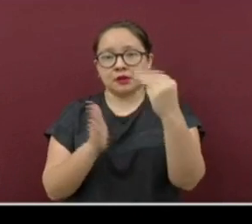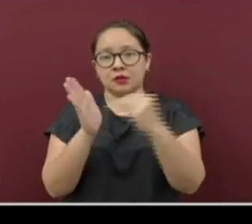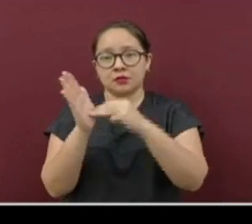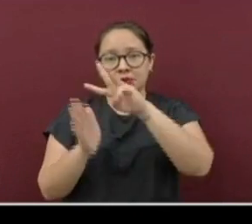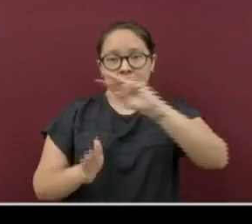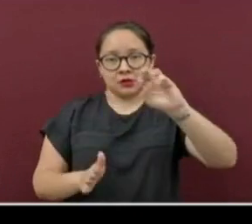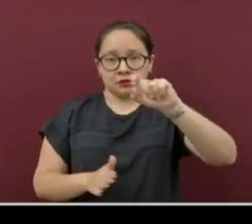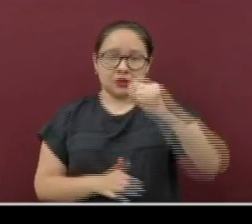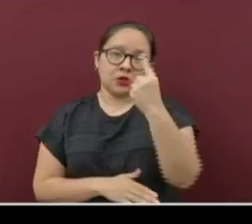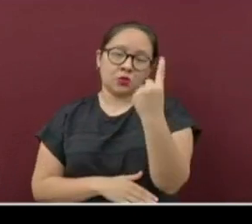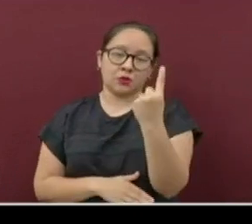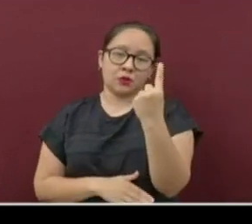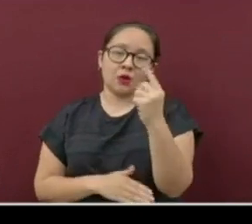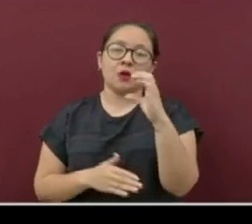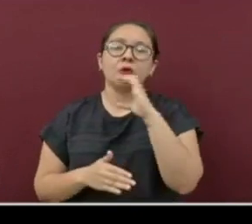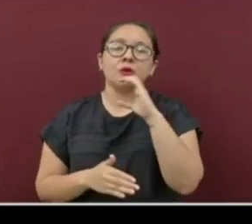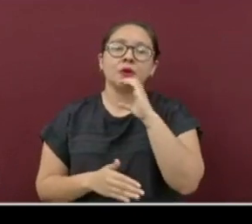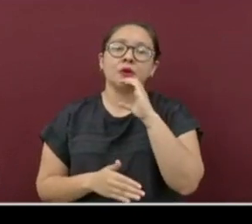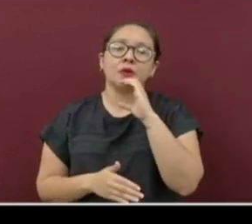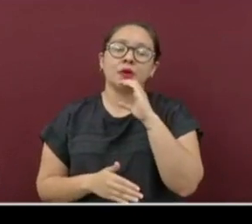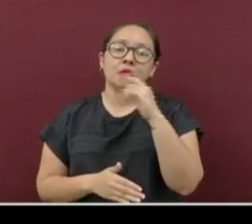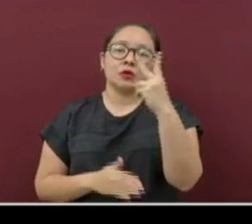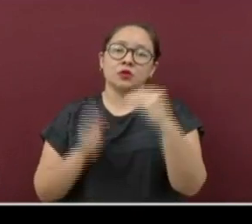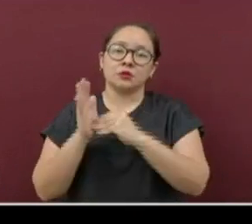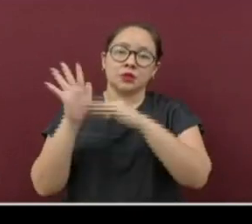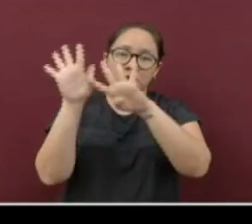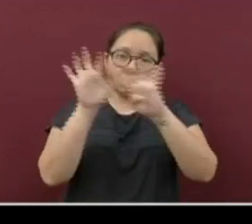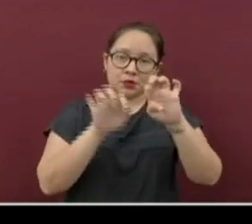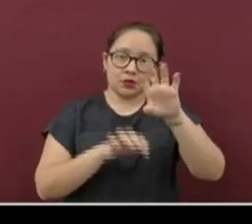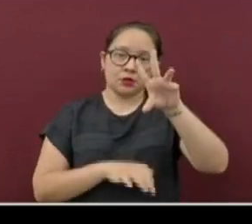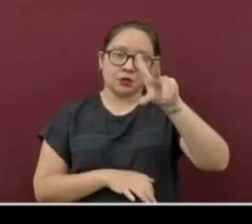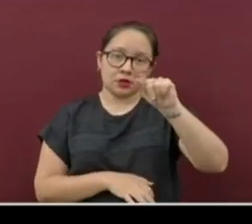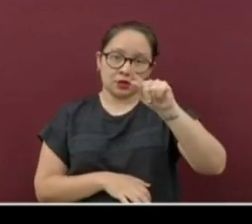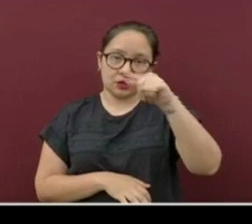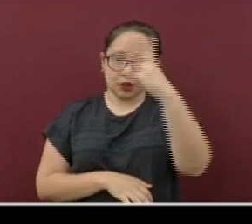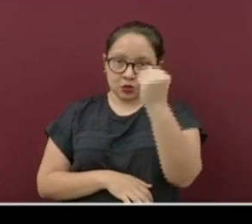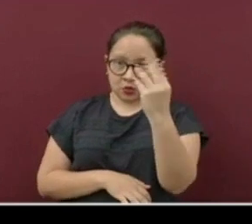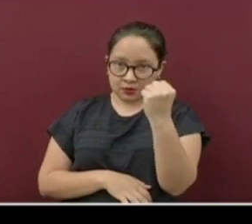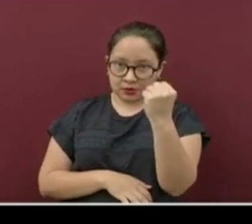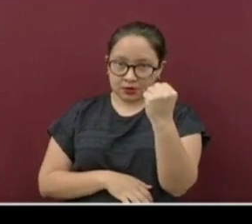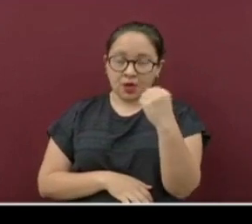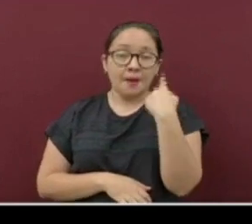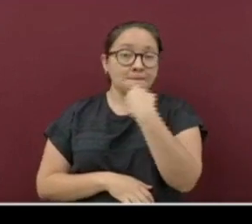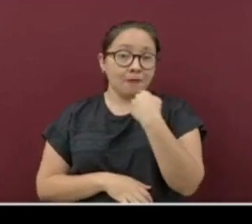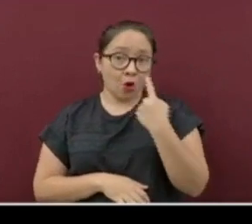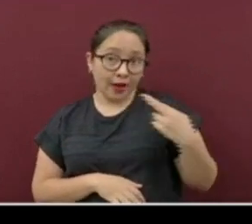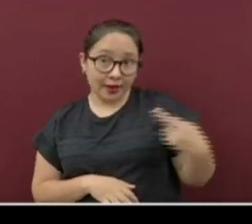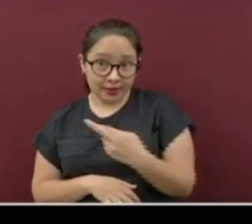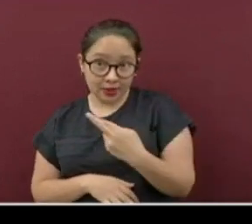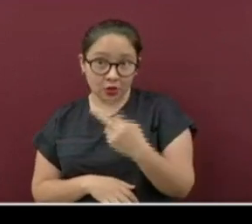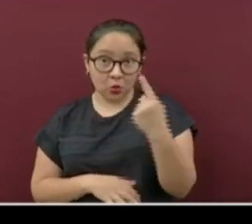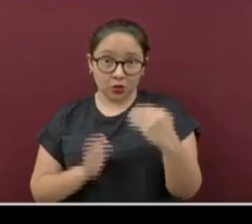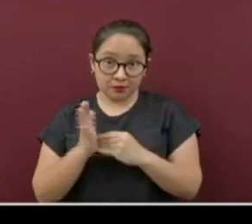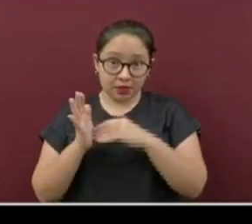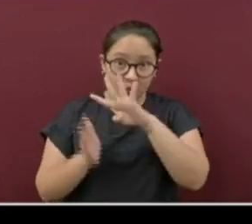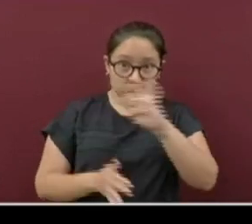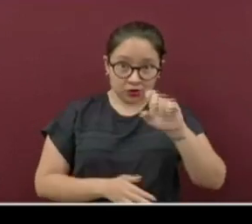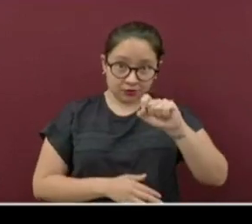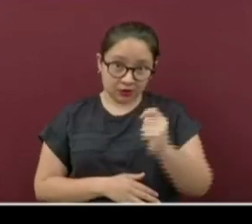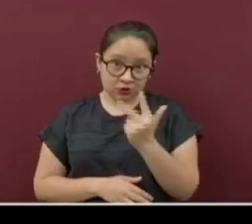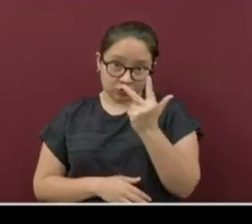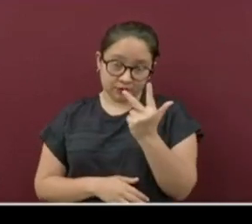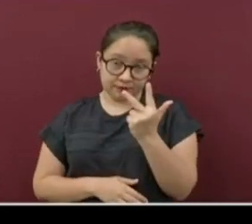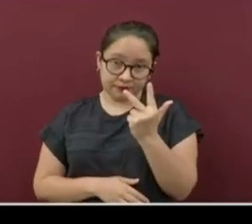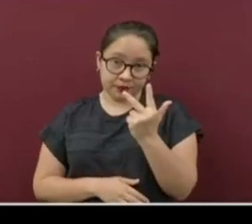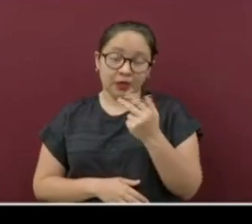,321. Córdoba, 2,979. Boca del Río, 1,428.